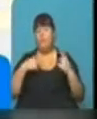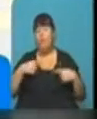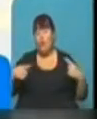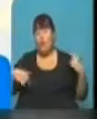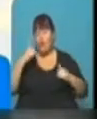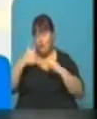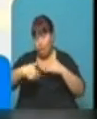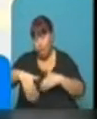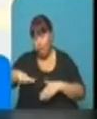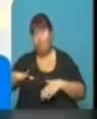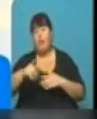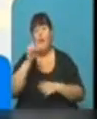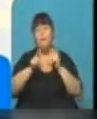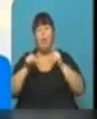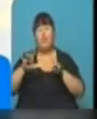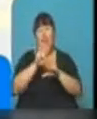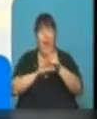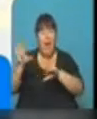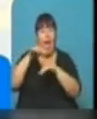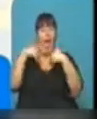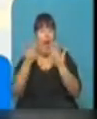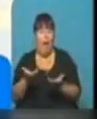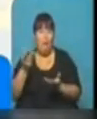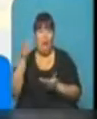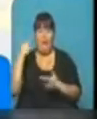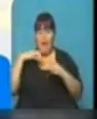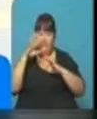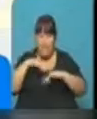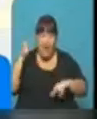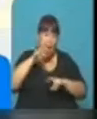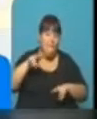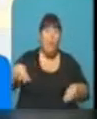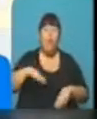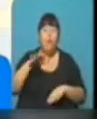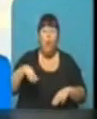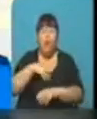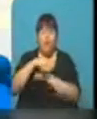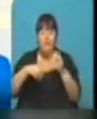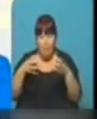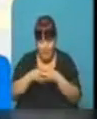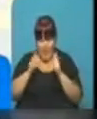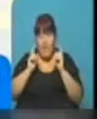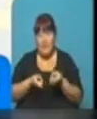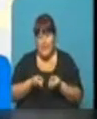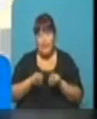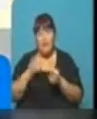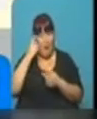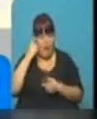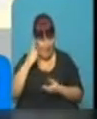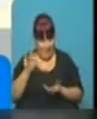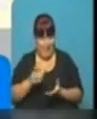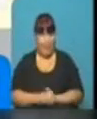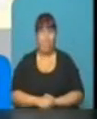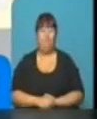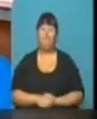adelante, muchos vecinos de toda nuestra región que aprovecharon estas ferias para que sea un espacio familiar y también de aprendizaje, Pablo.